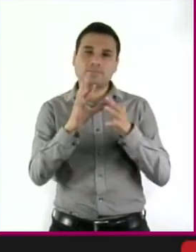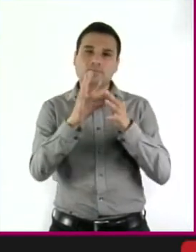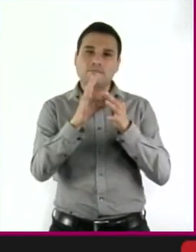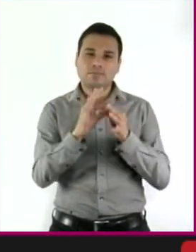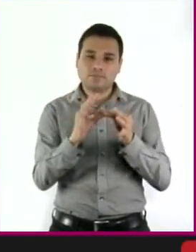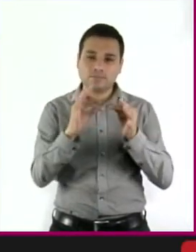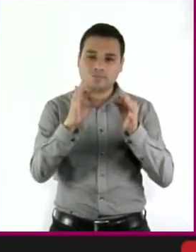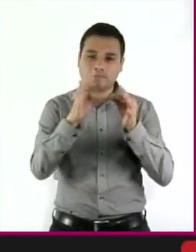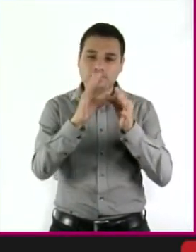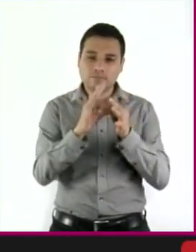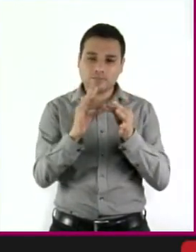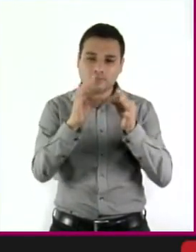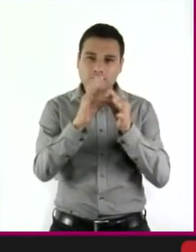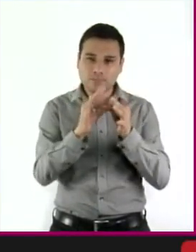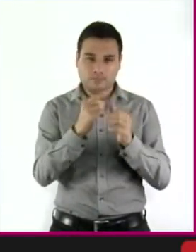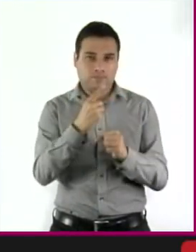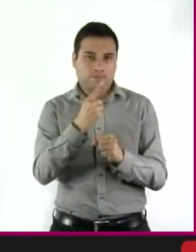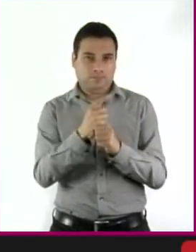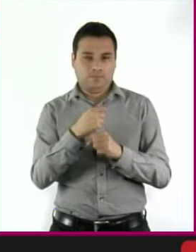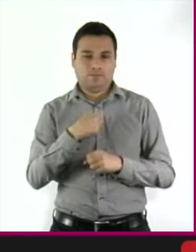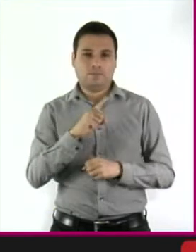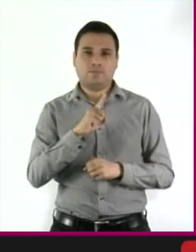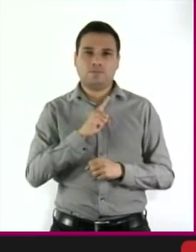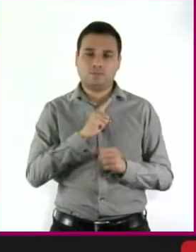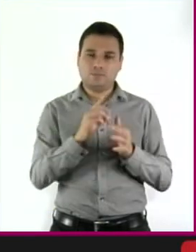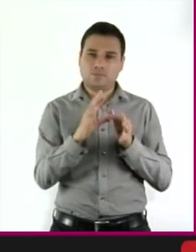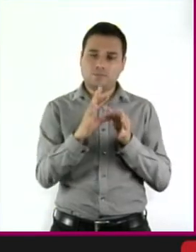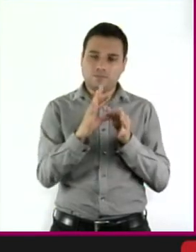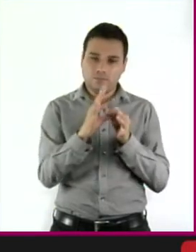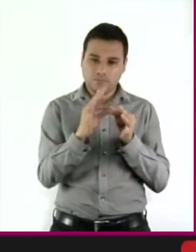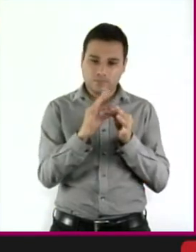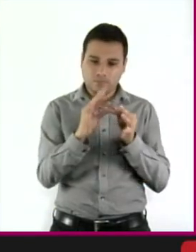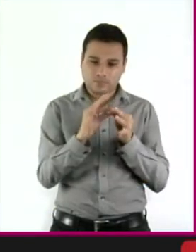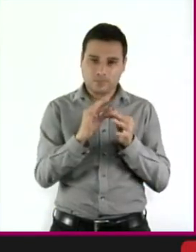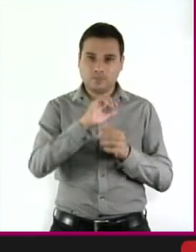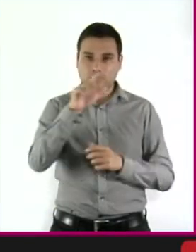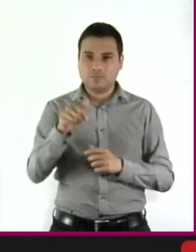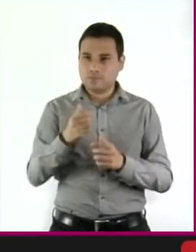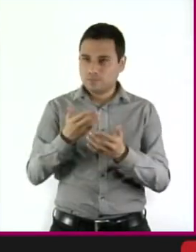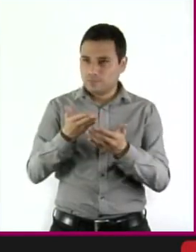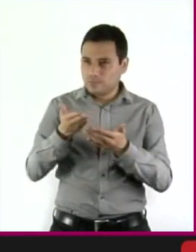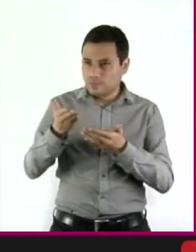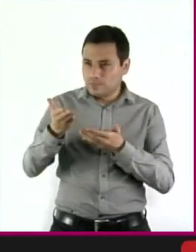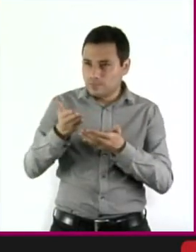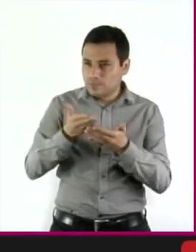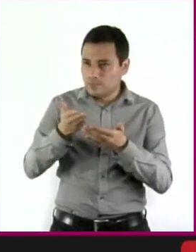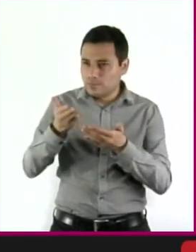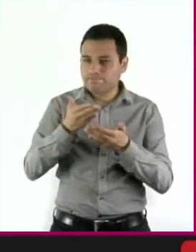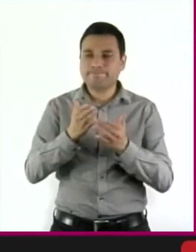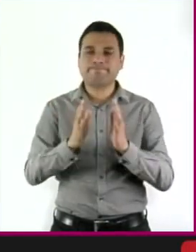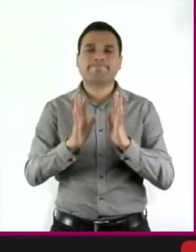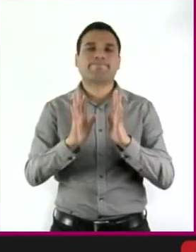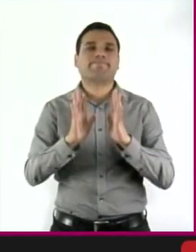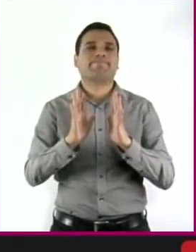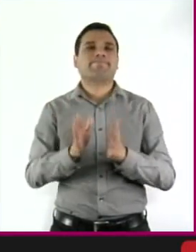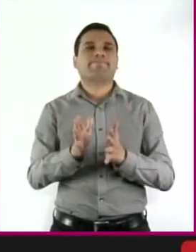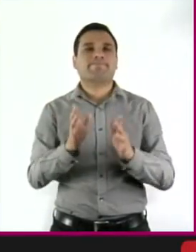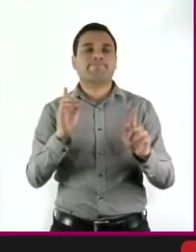primero individual y después progresiva y sistemática el objeto del que hablan.